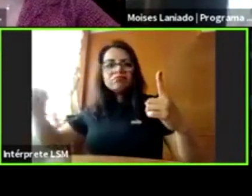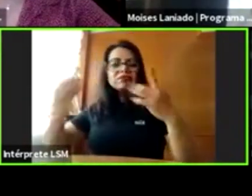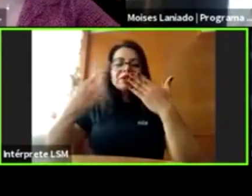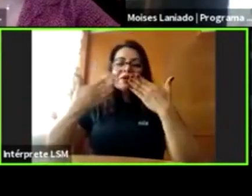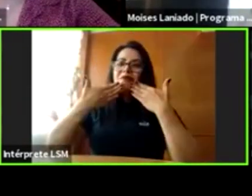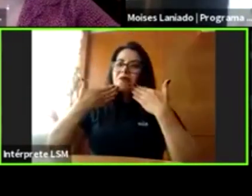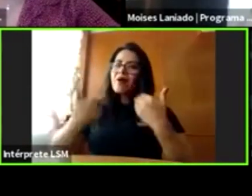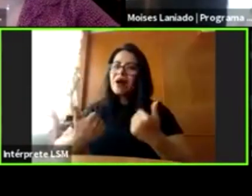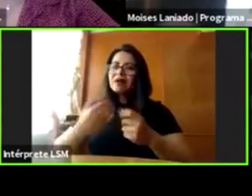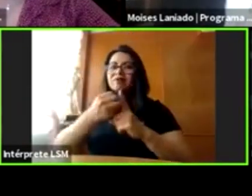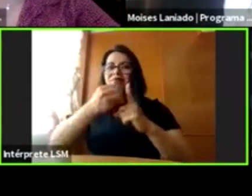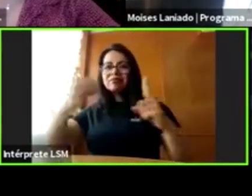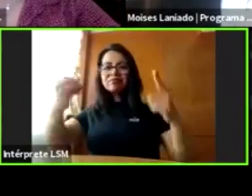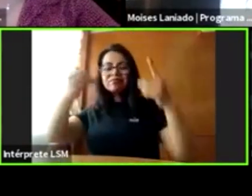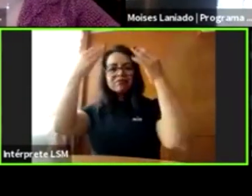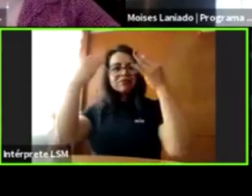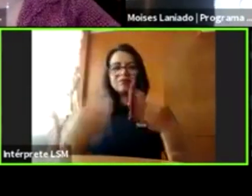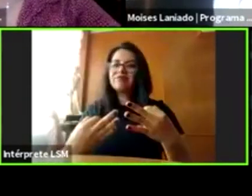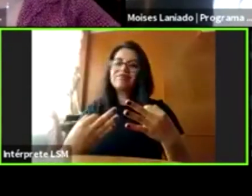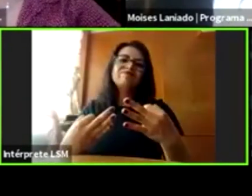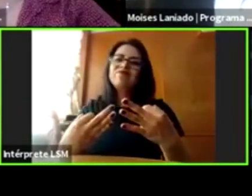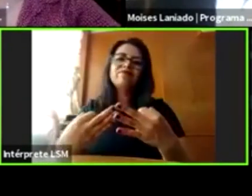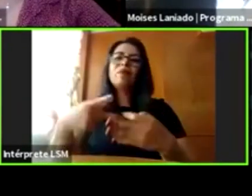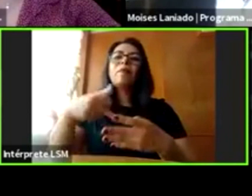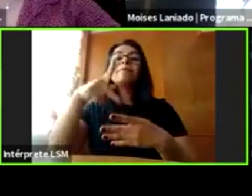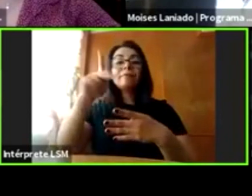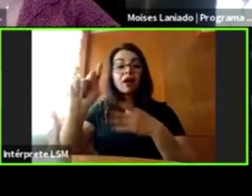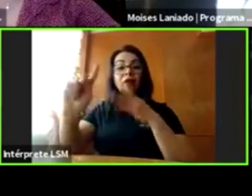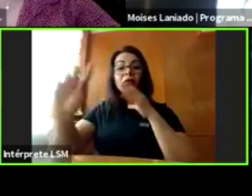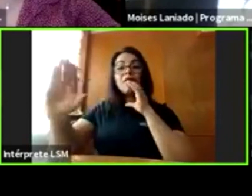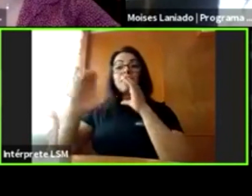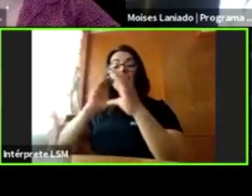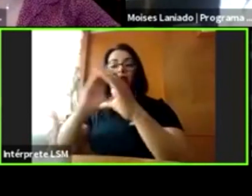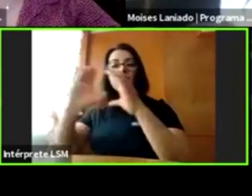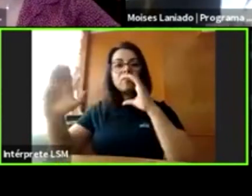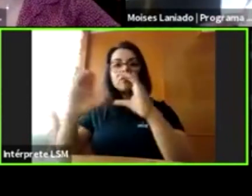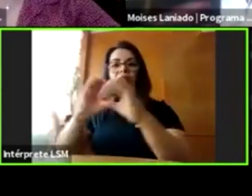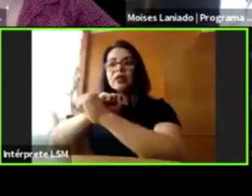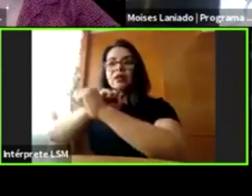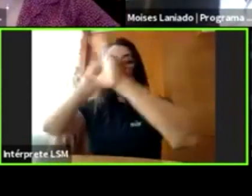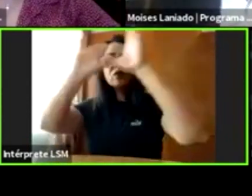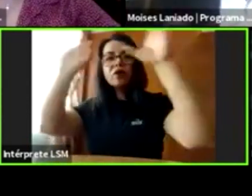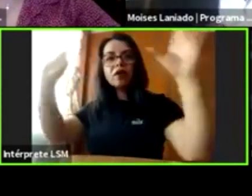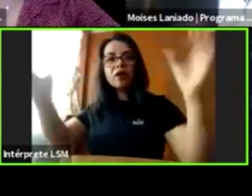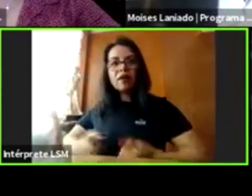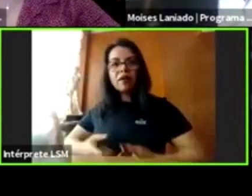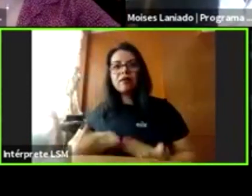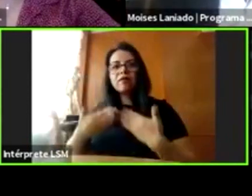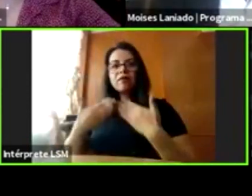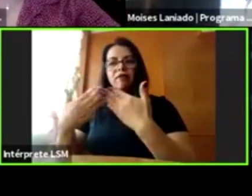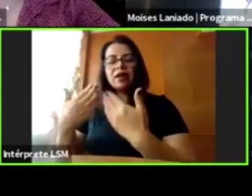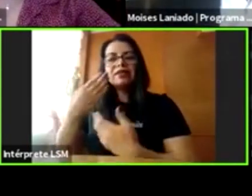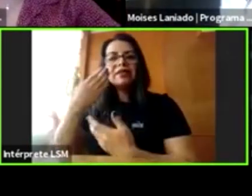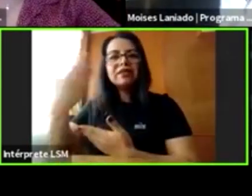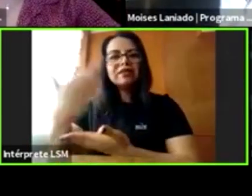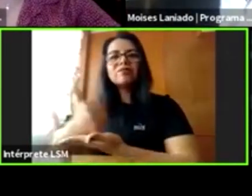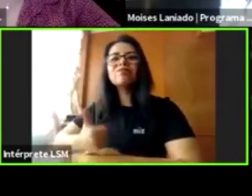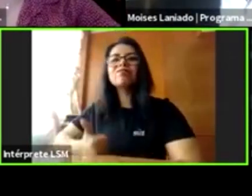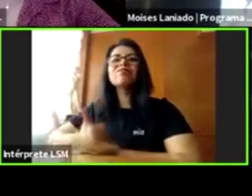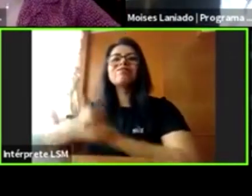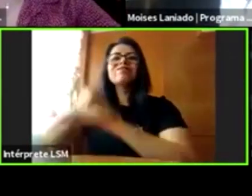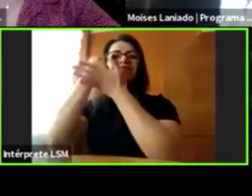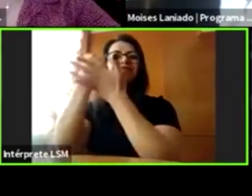pero el hecho de tener una comunicación abierta con los hijos favorece muchísimo, muchísimo, que